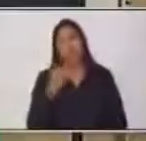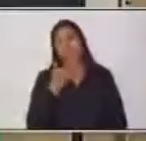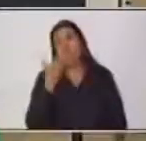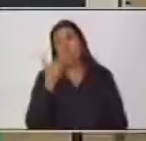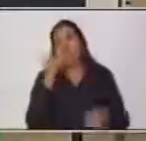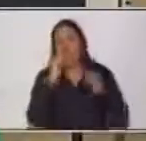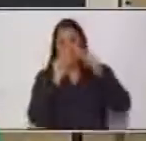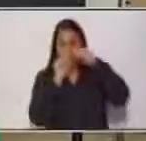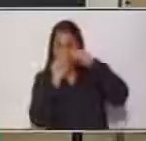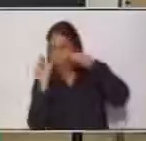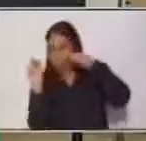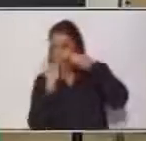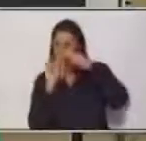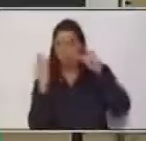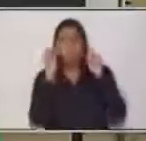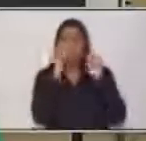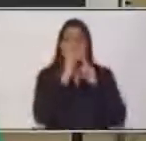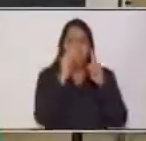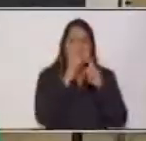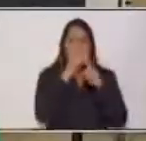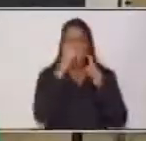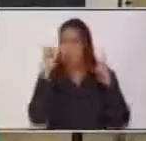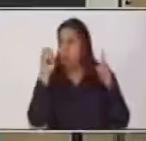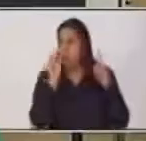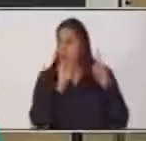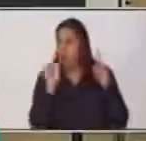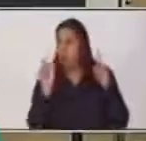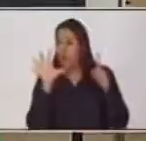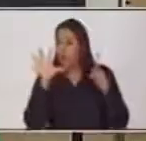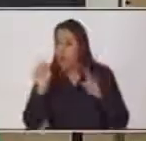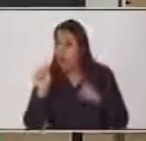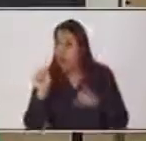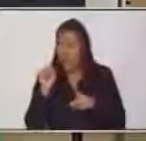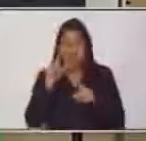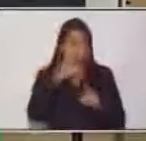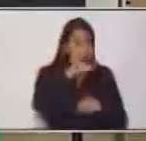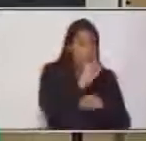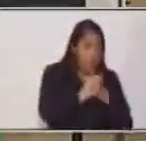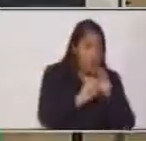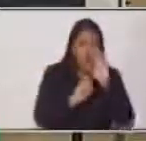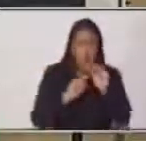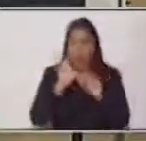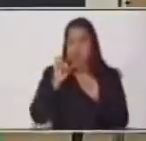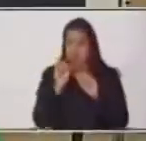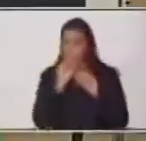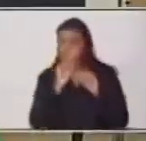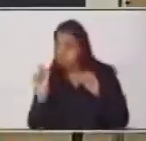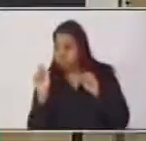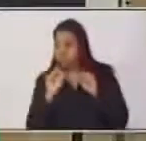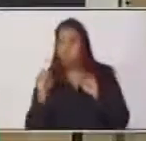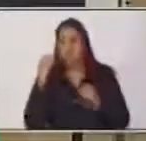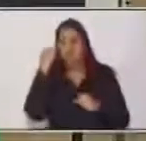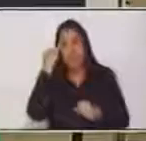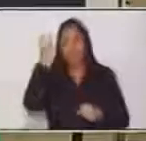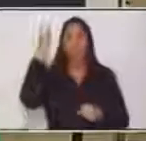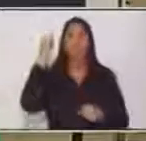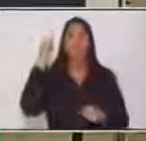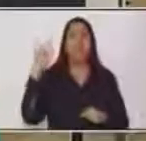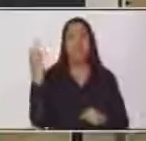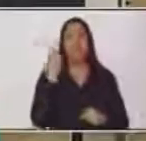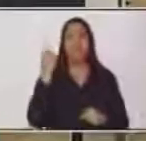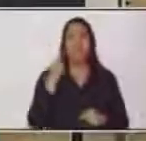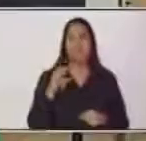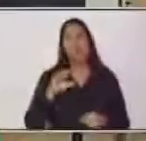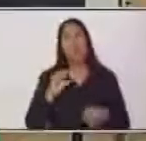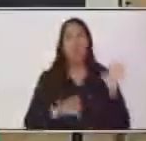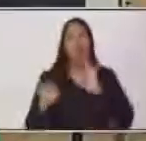gracias al subrayado, puedo identificar ideas principales, ideas secundarias, y construir mi propio resumen.